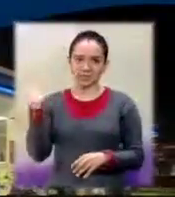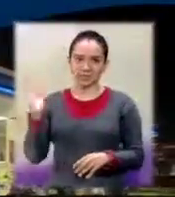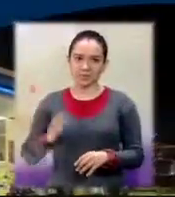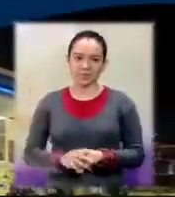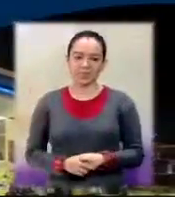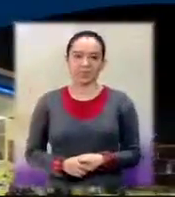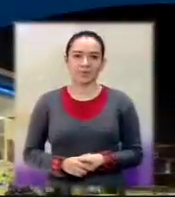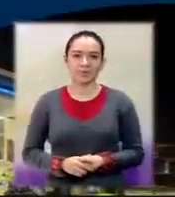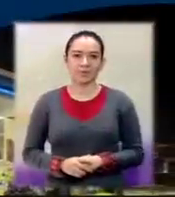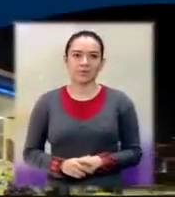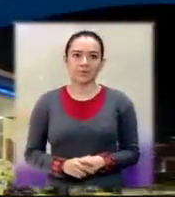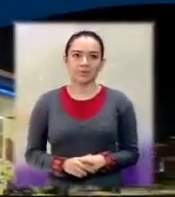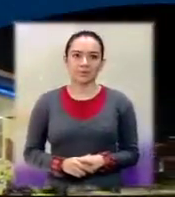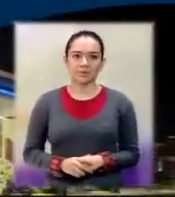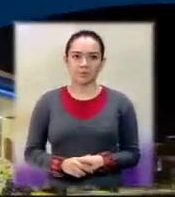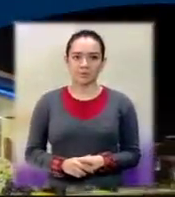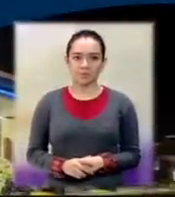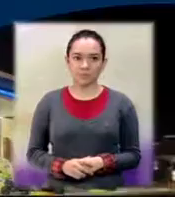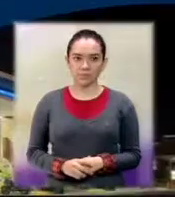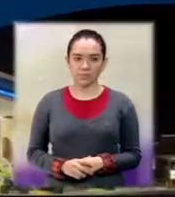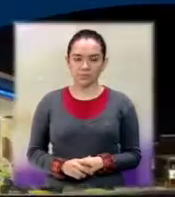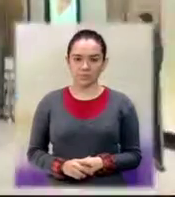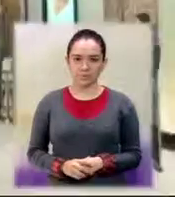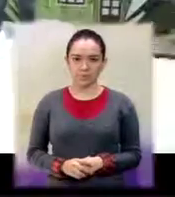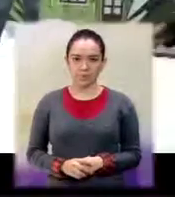venís con nosotros, presenta.